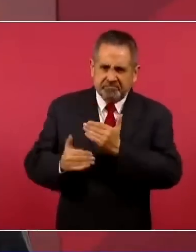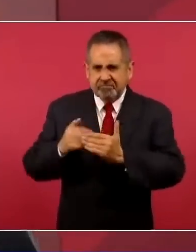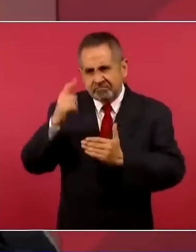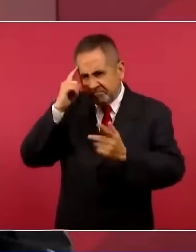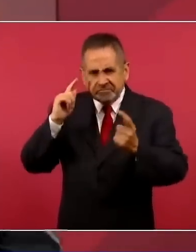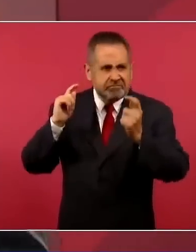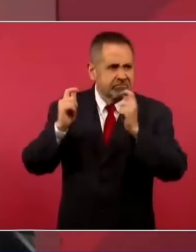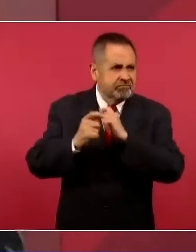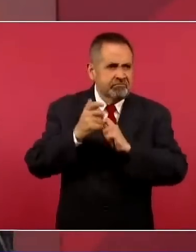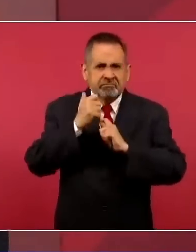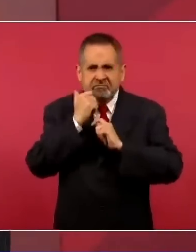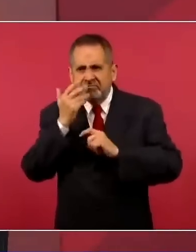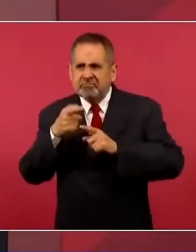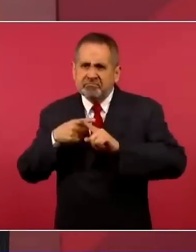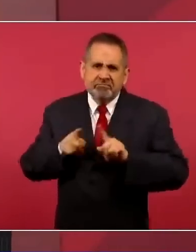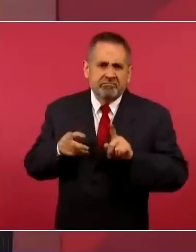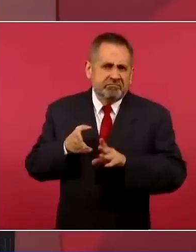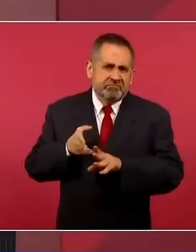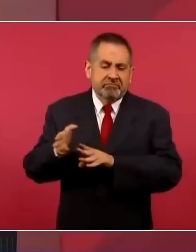de mentalidad.